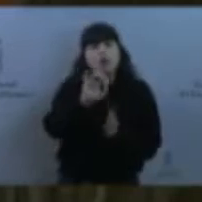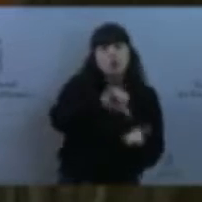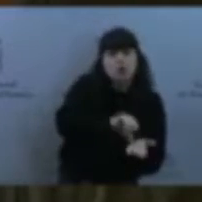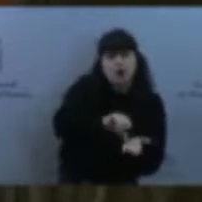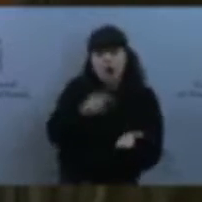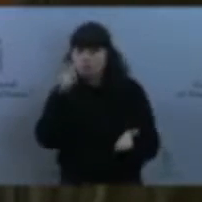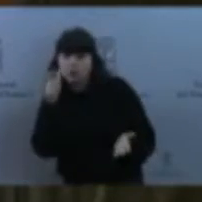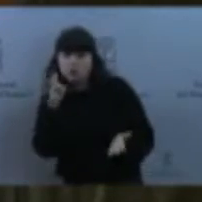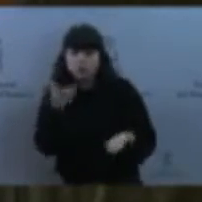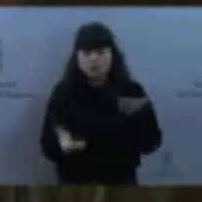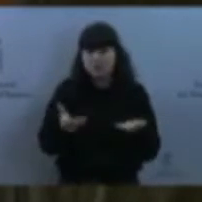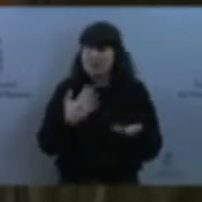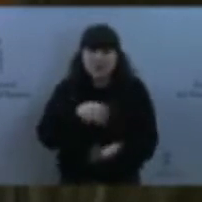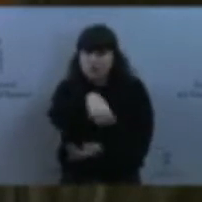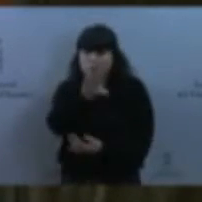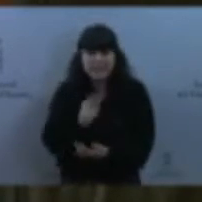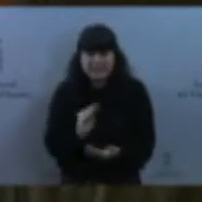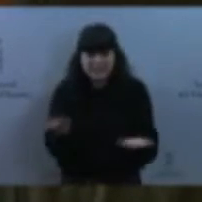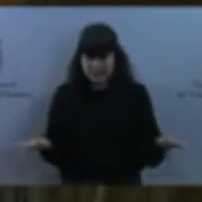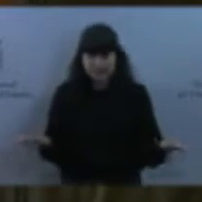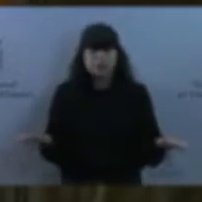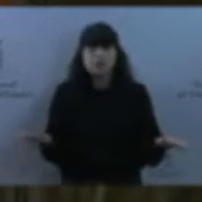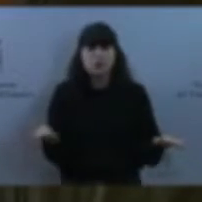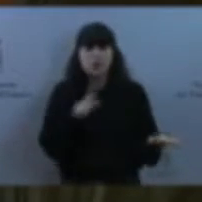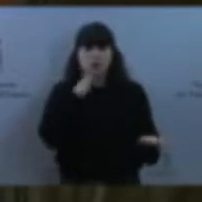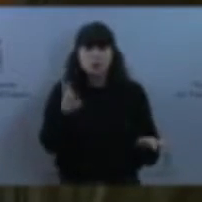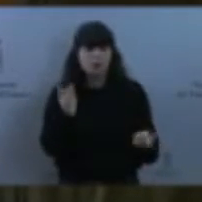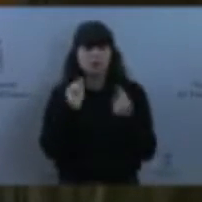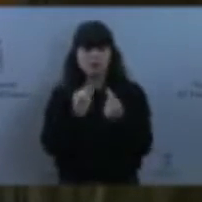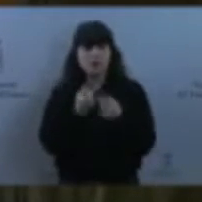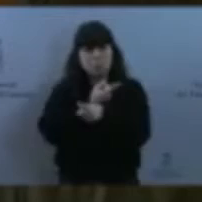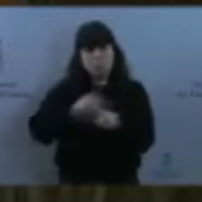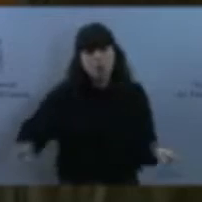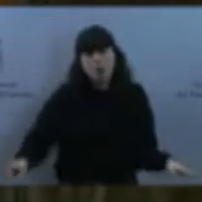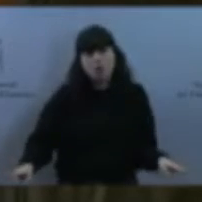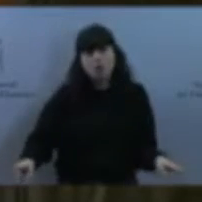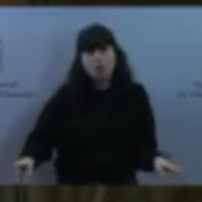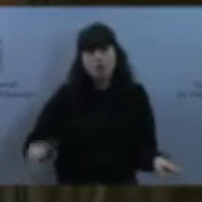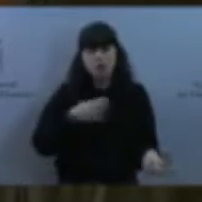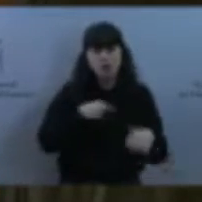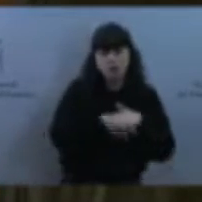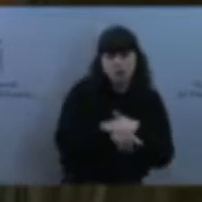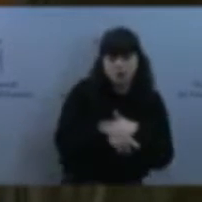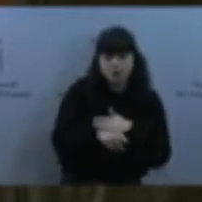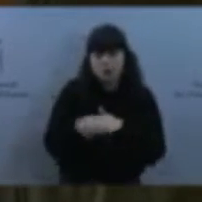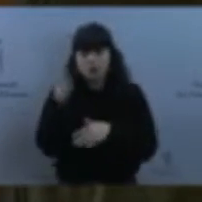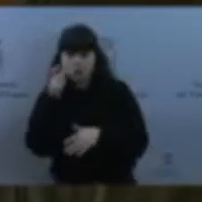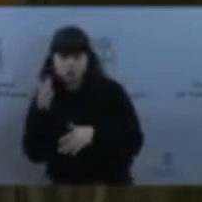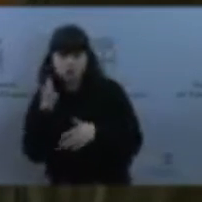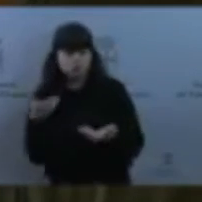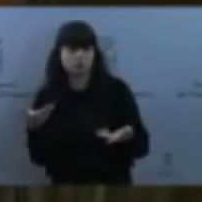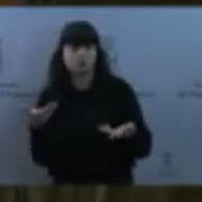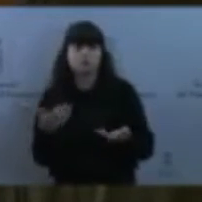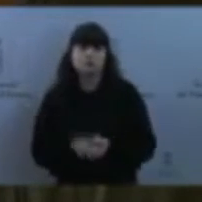que tiene porque es un debate muy distinto. Mire si tiene porque… porque aquí se… el caso